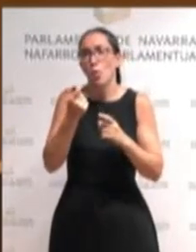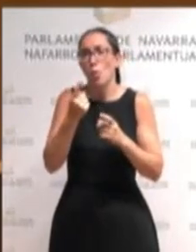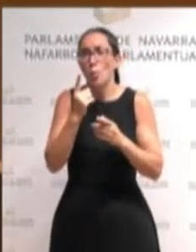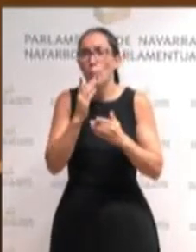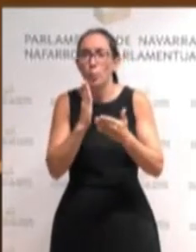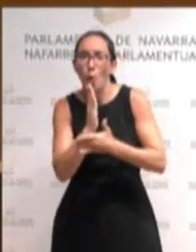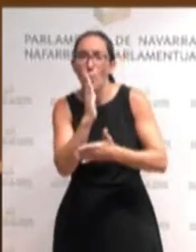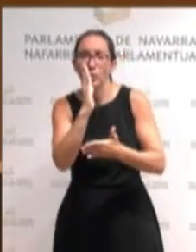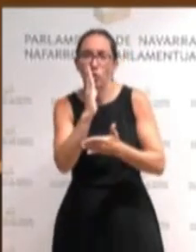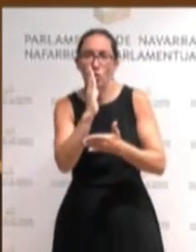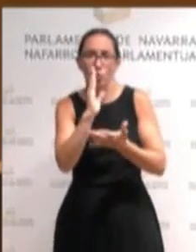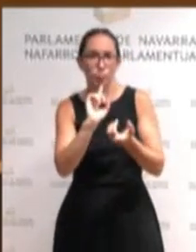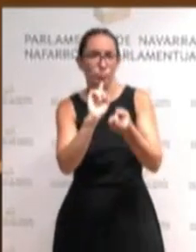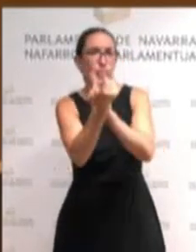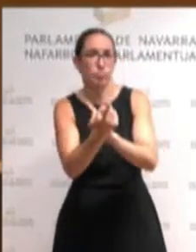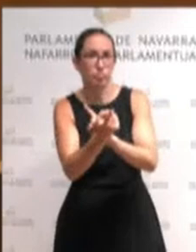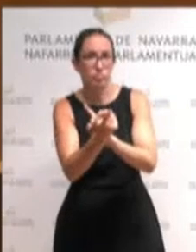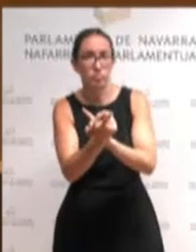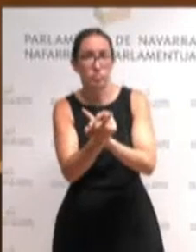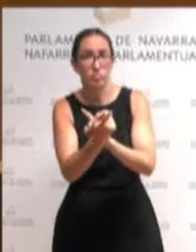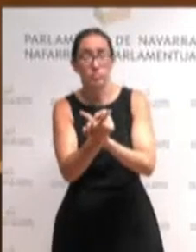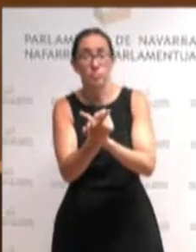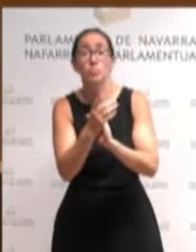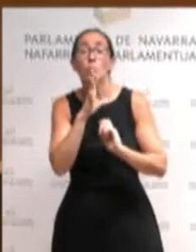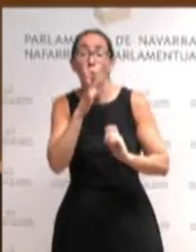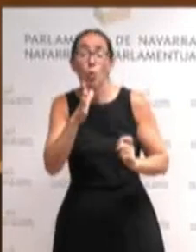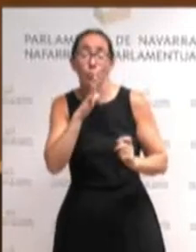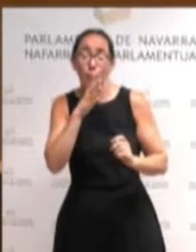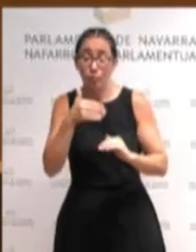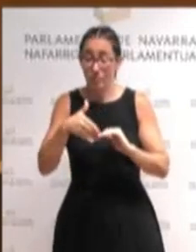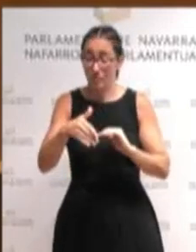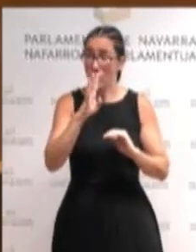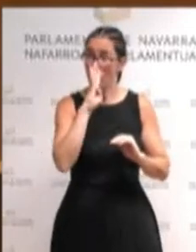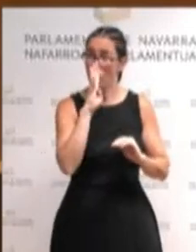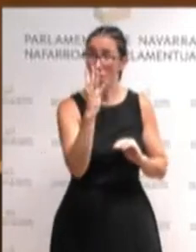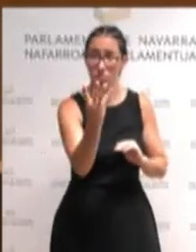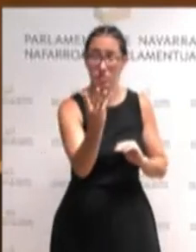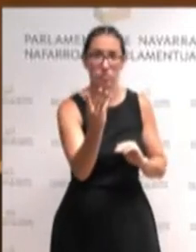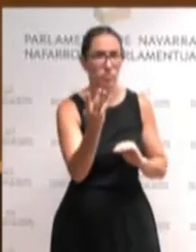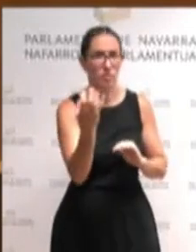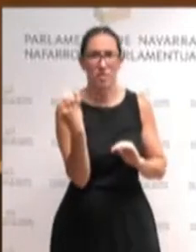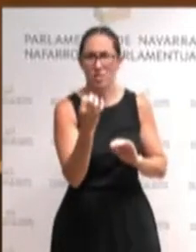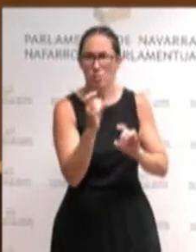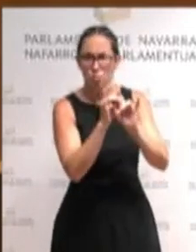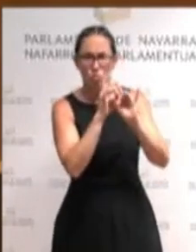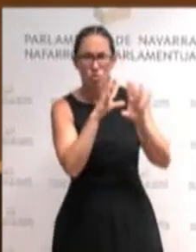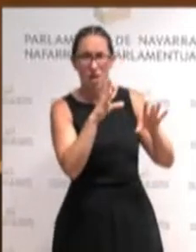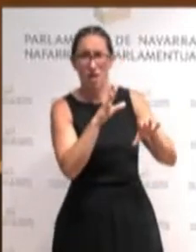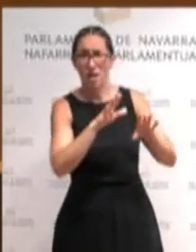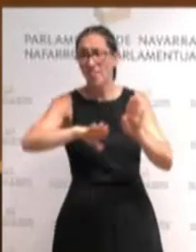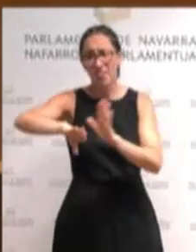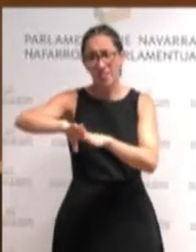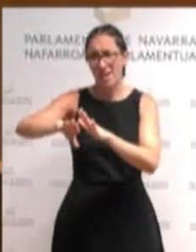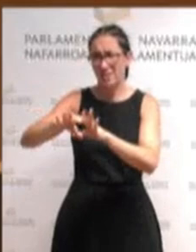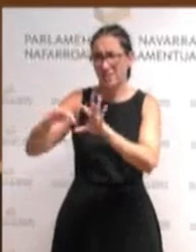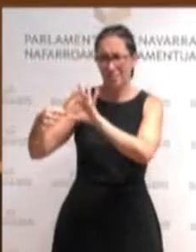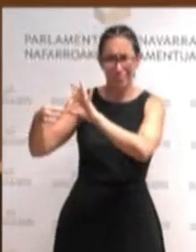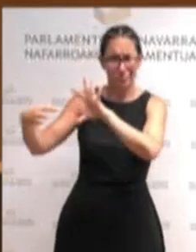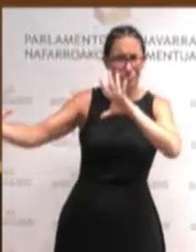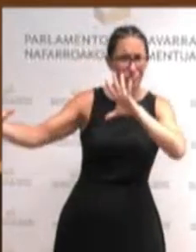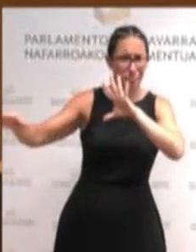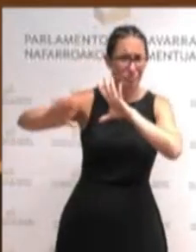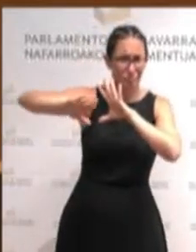legislatura debe ser la de romper definitivamente amarras con las derechas y la de la consolidación de mayorías